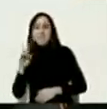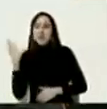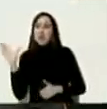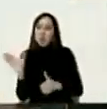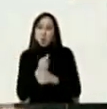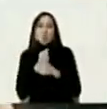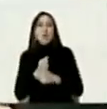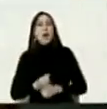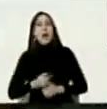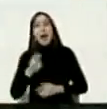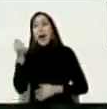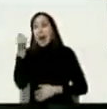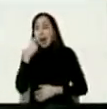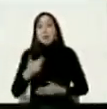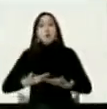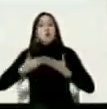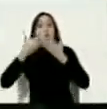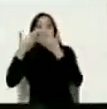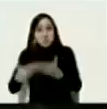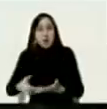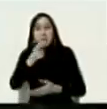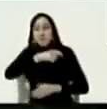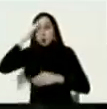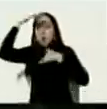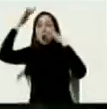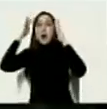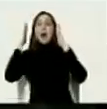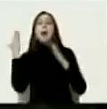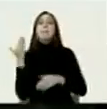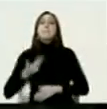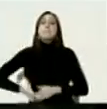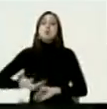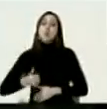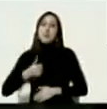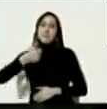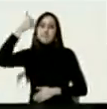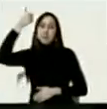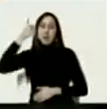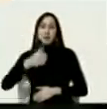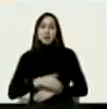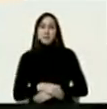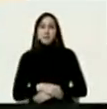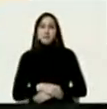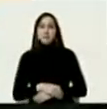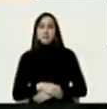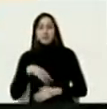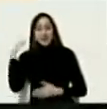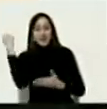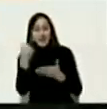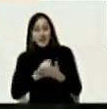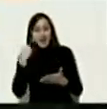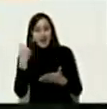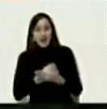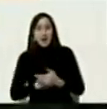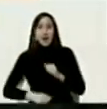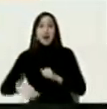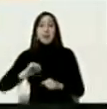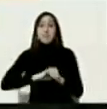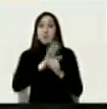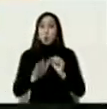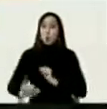nuestro pueblo y lo más importante lo más importante en la batalla contra el coronavirus